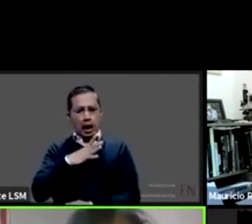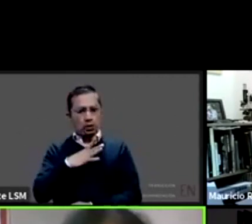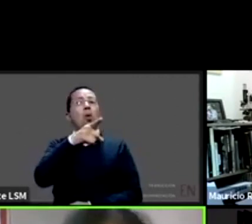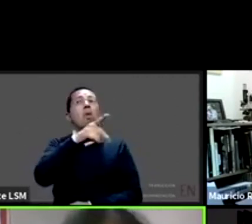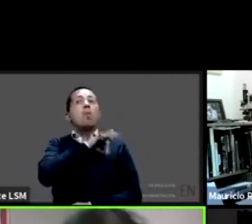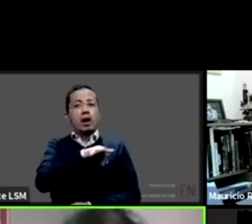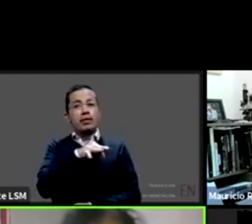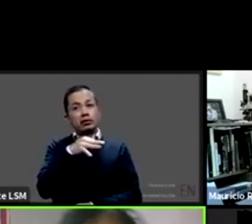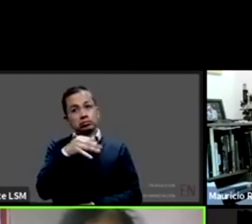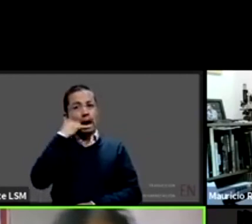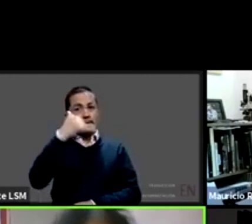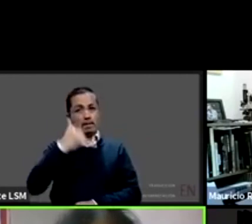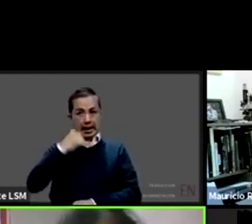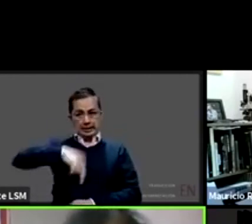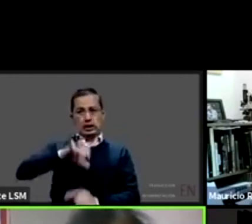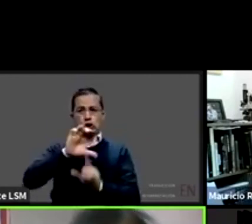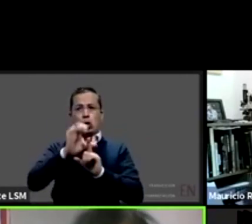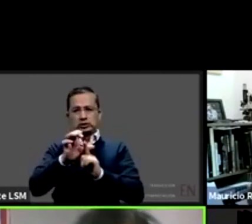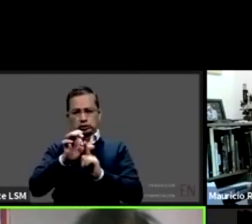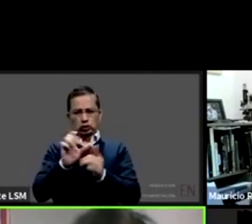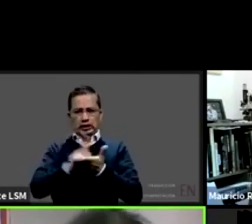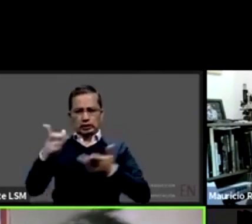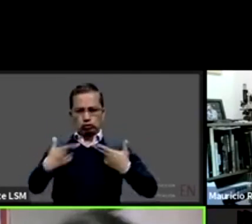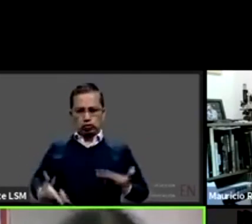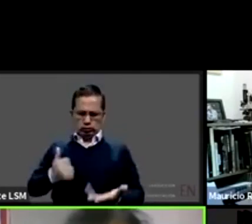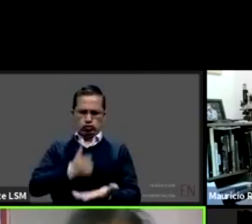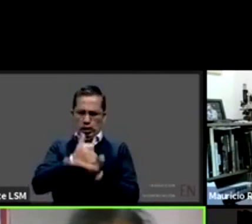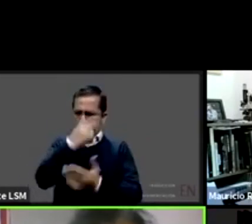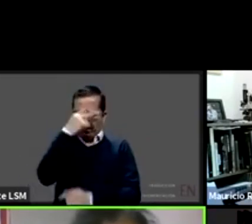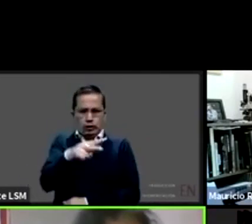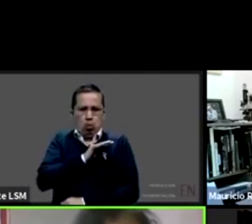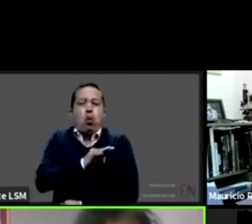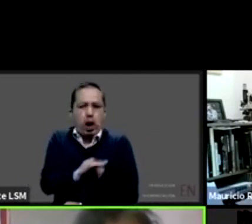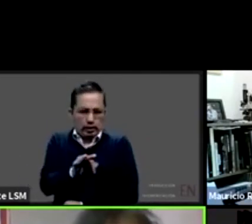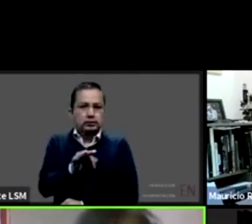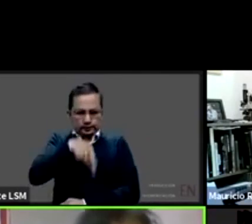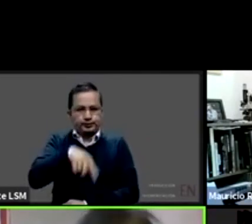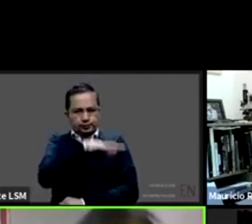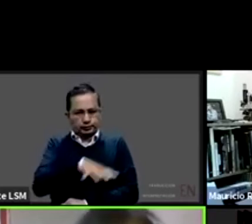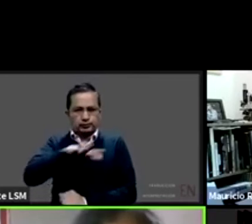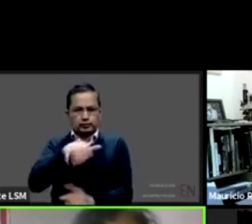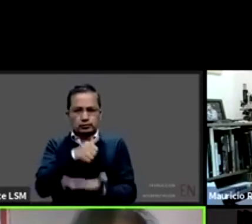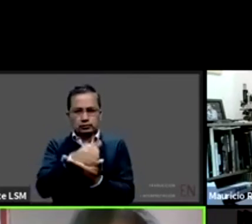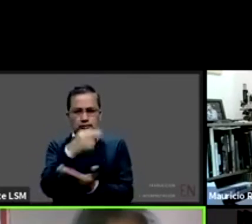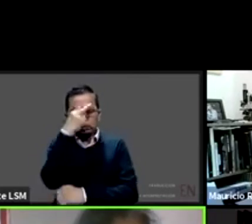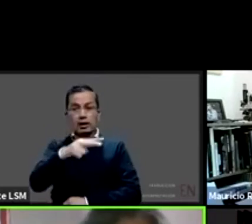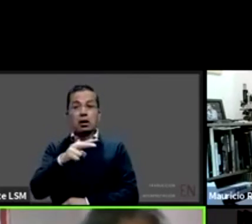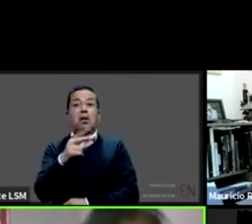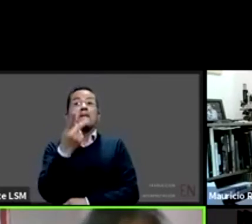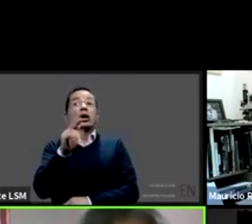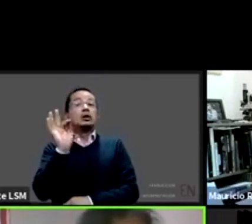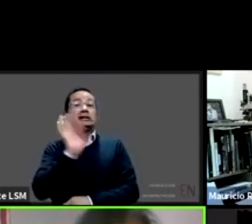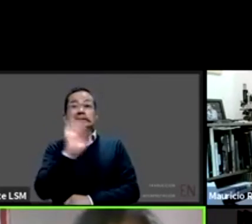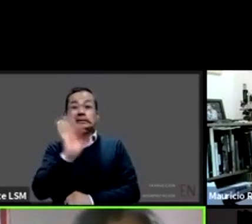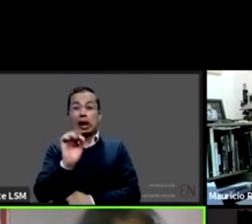también si este hospital es un hospital que no sea de jurisdicción local nosotros hacemos los